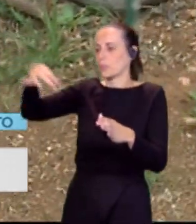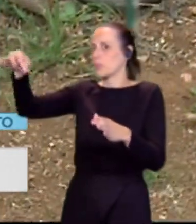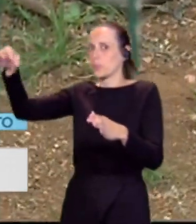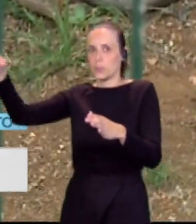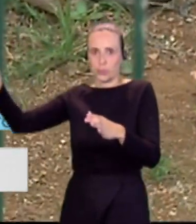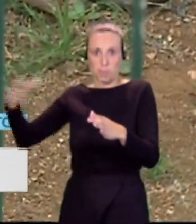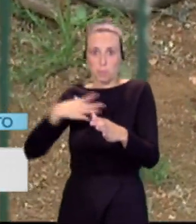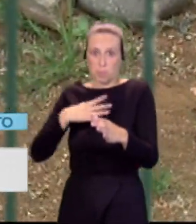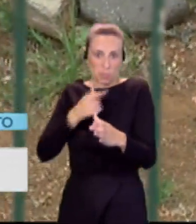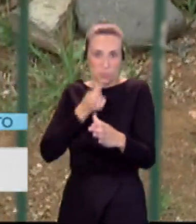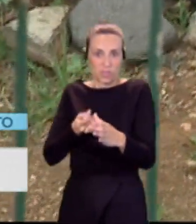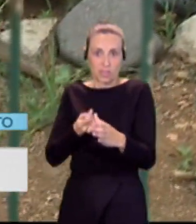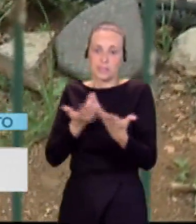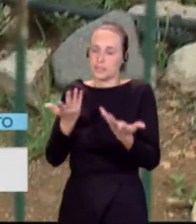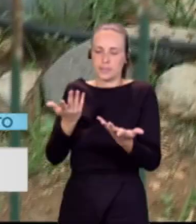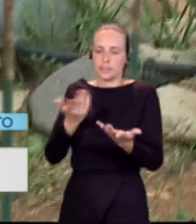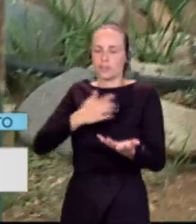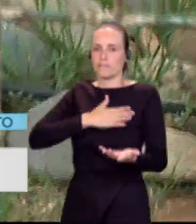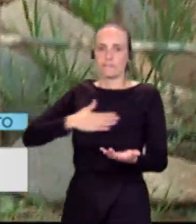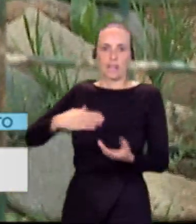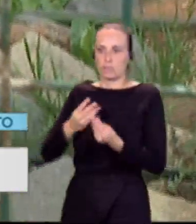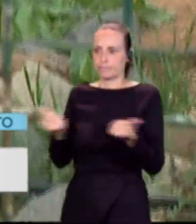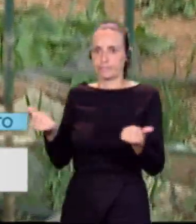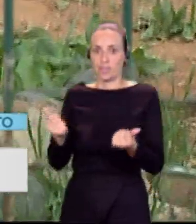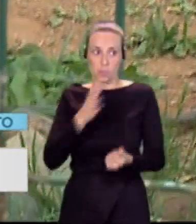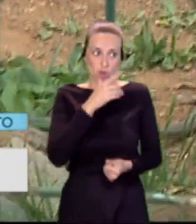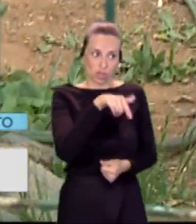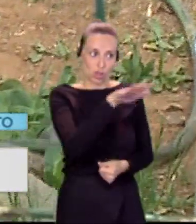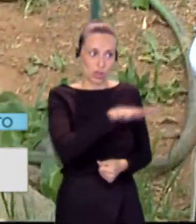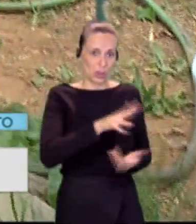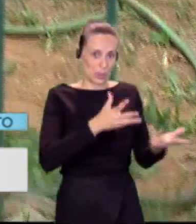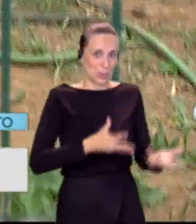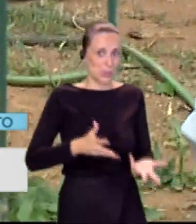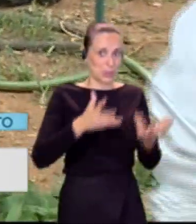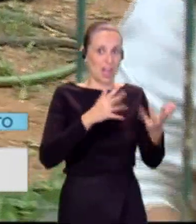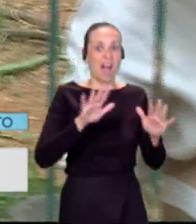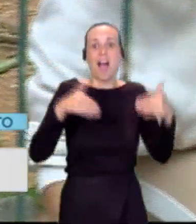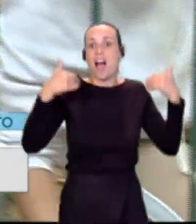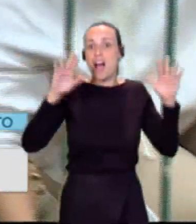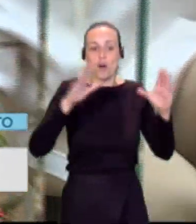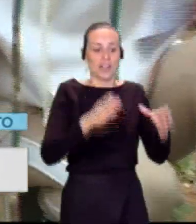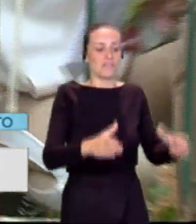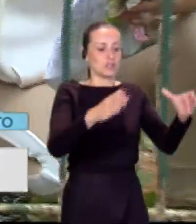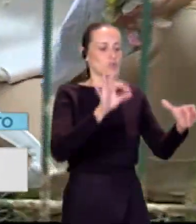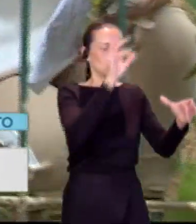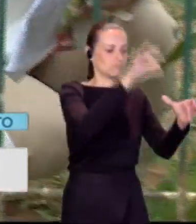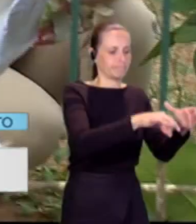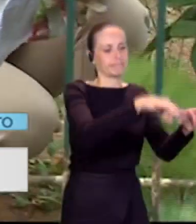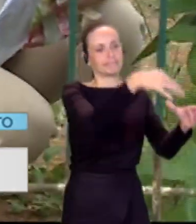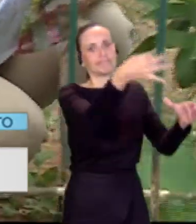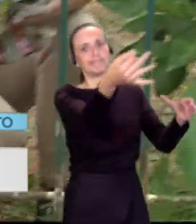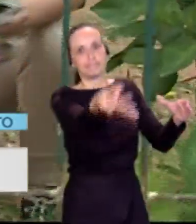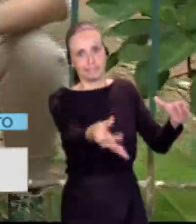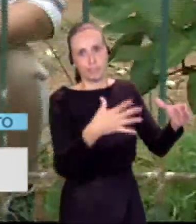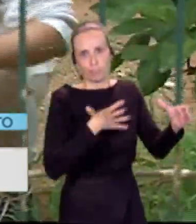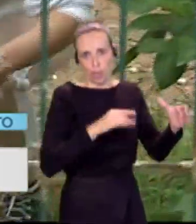Entonces, queremos básicamente eliminarlas. Por eso fue... zona mentosa y vamos a ver ese. Aunque lo tires en la basura, se sale, ¿verdad? Exacto. Y vamos a hablar también